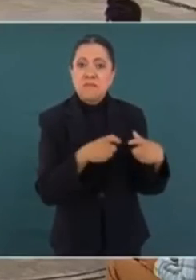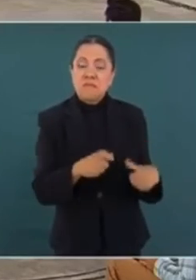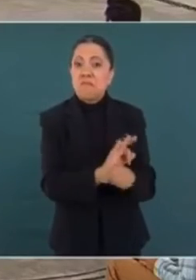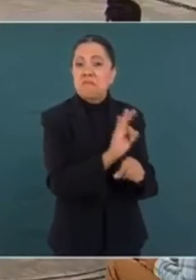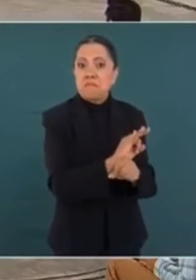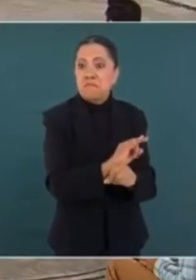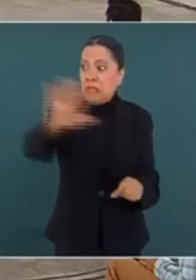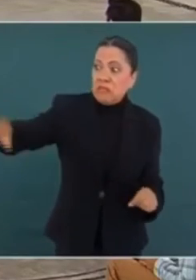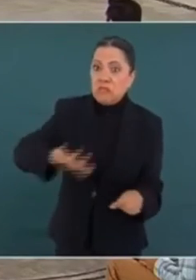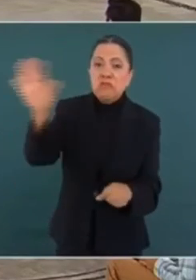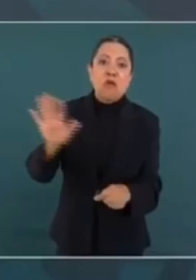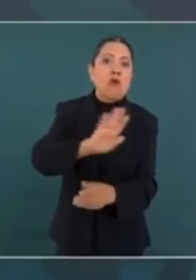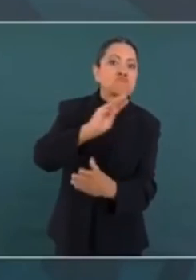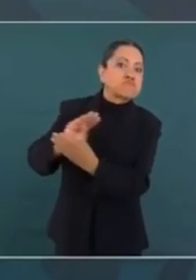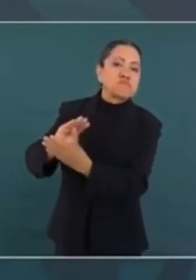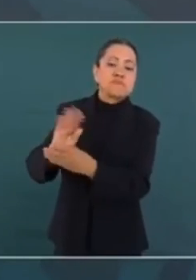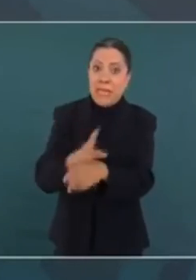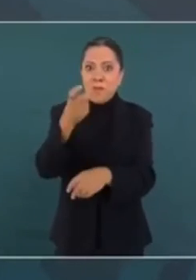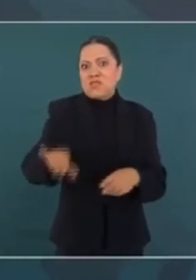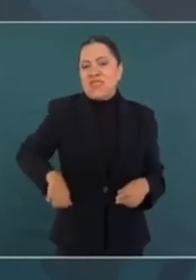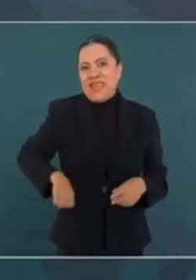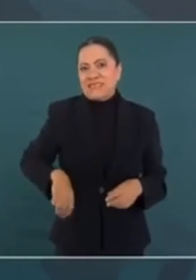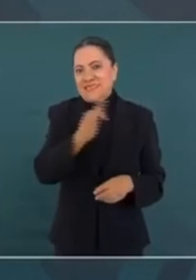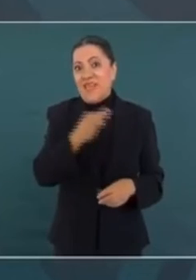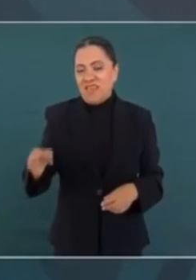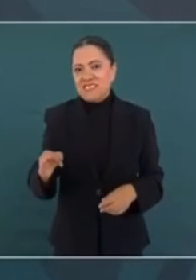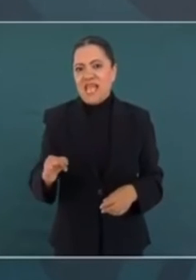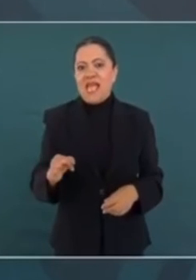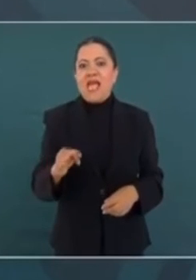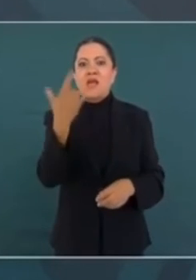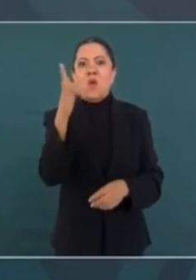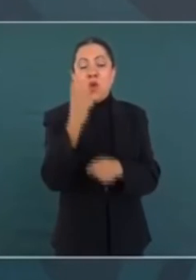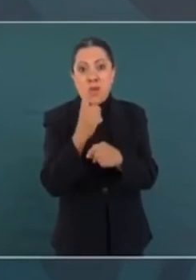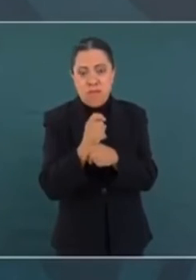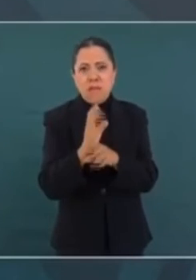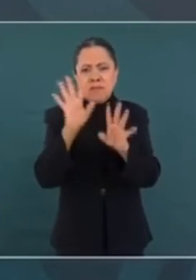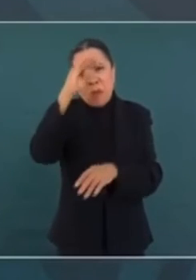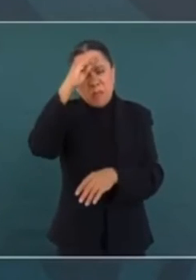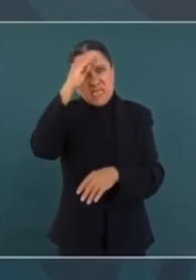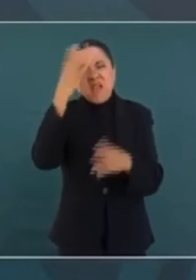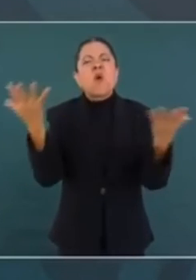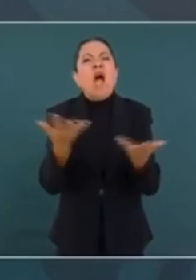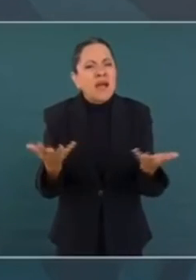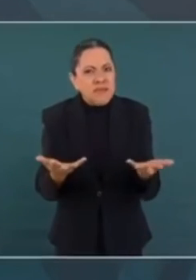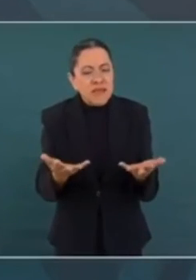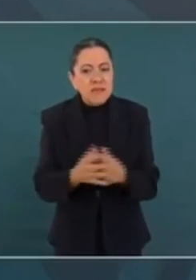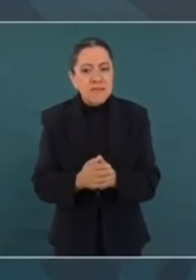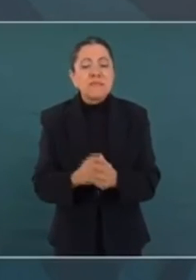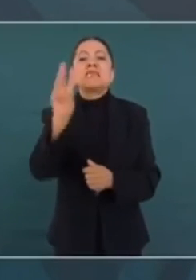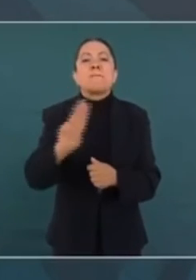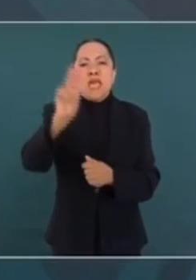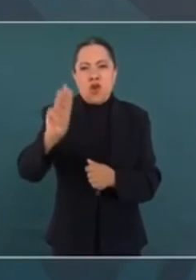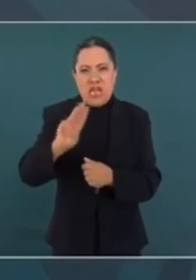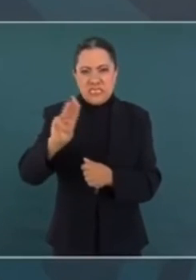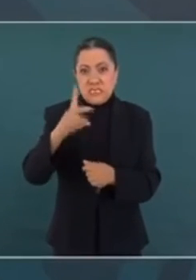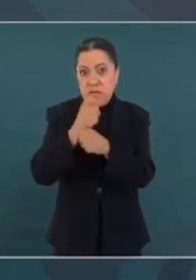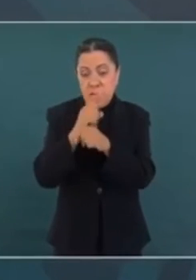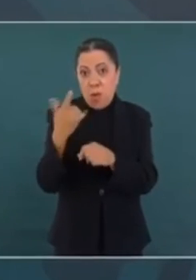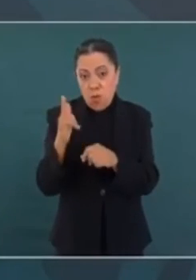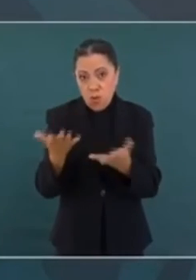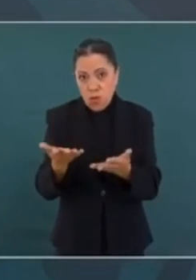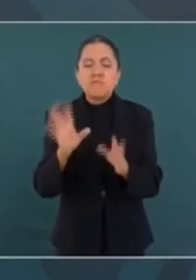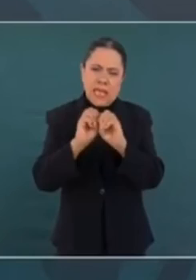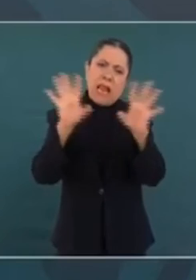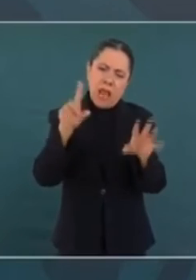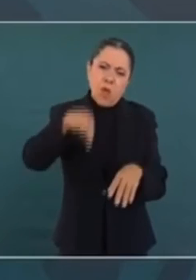Entonces, sí, es interesante la fecha del día primero de julio. Estamos pensando qué hacer. Vamos a tener, es un miércoles, desde luego, la